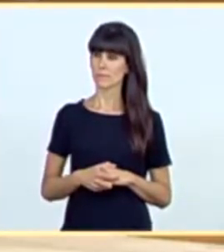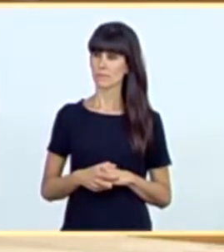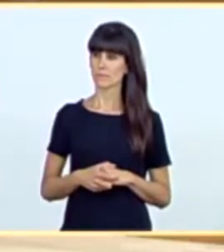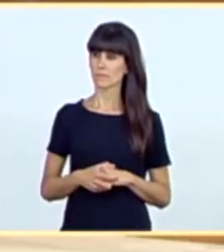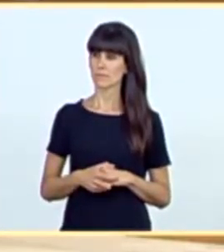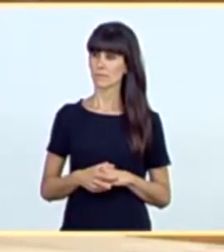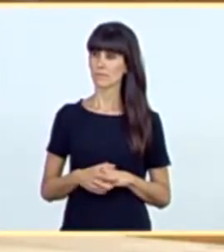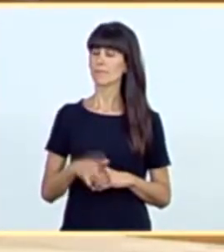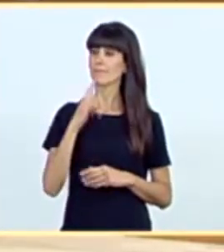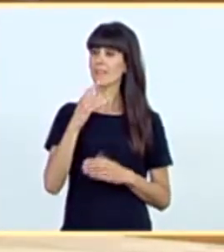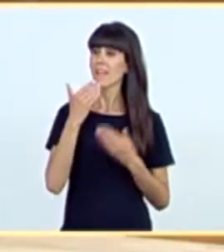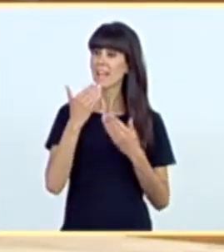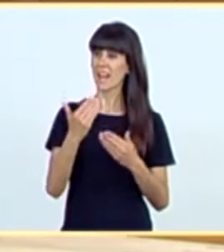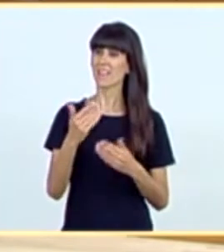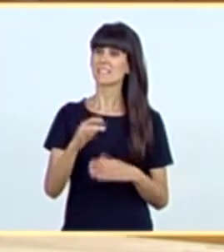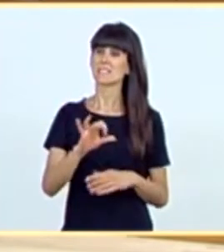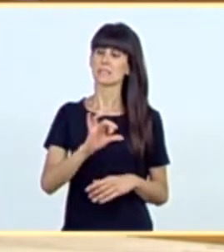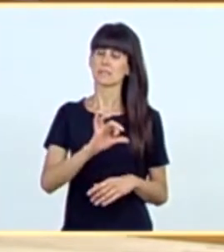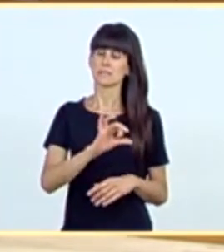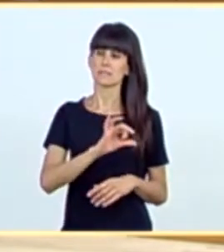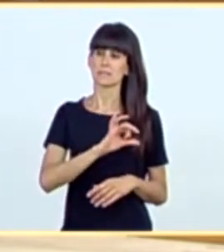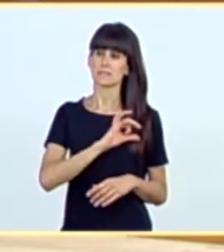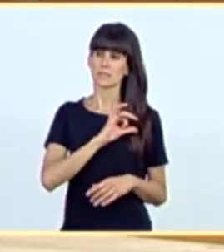Gracias, señora Darías.